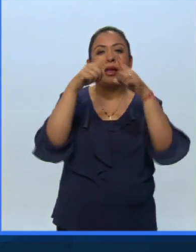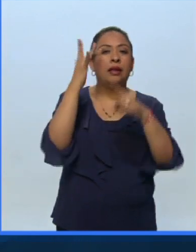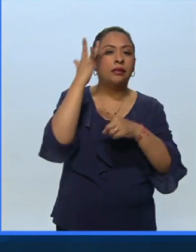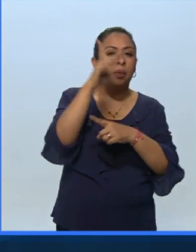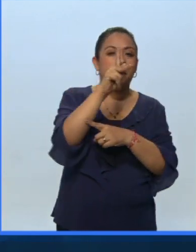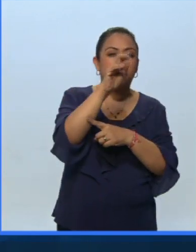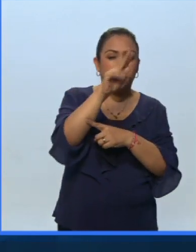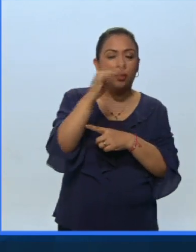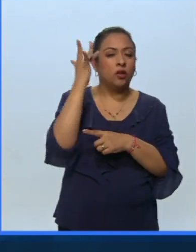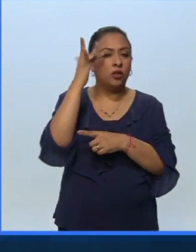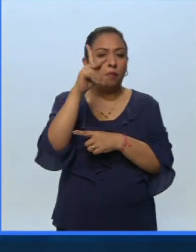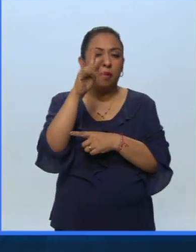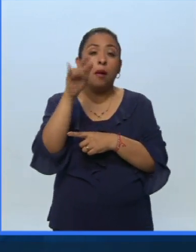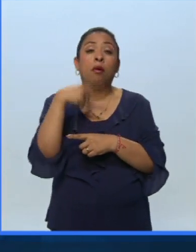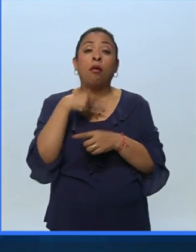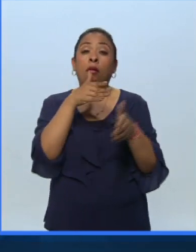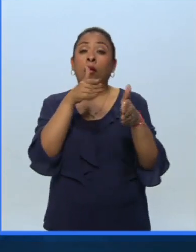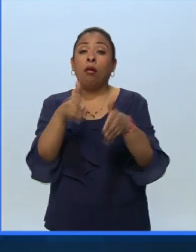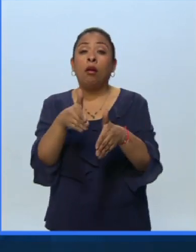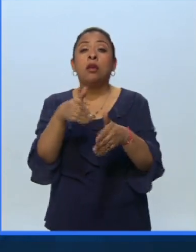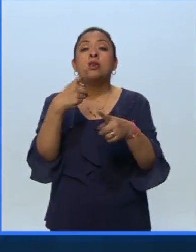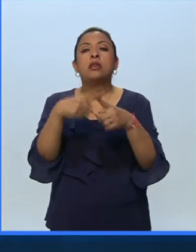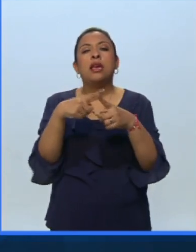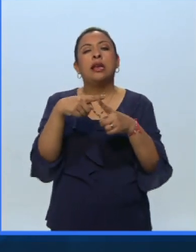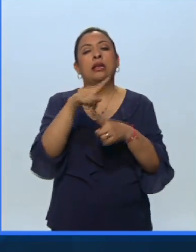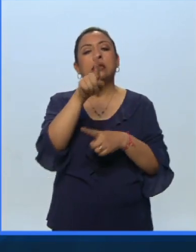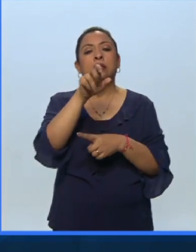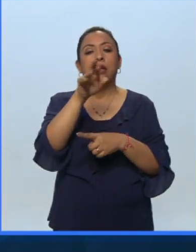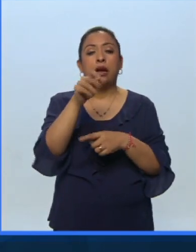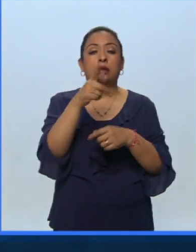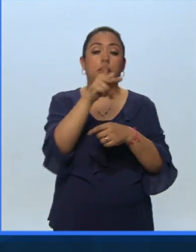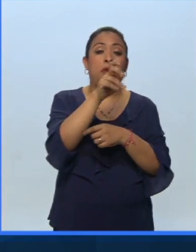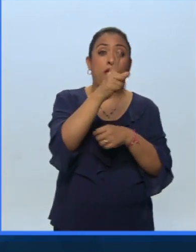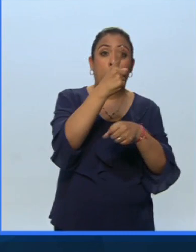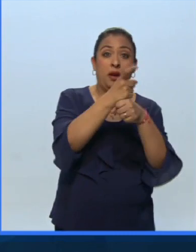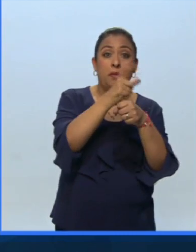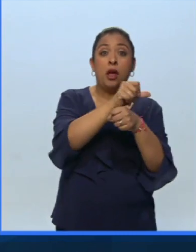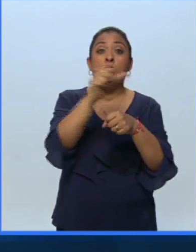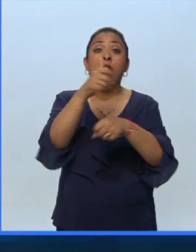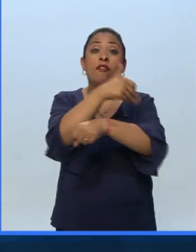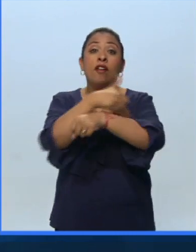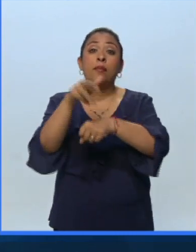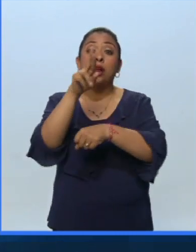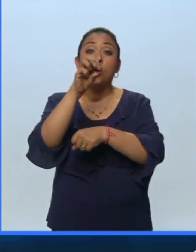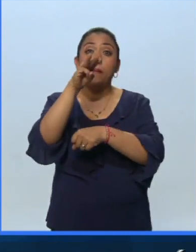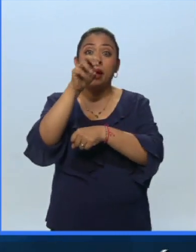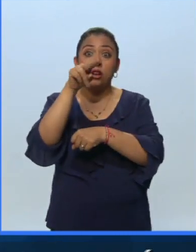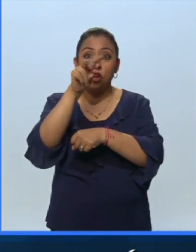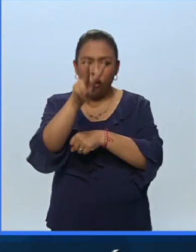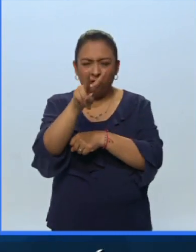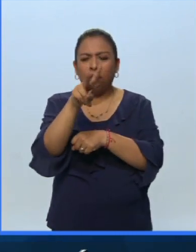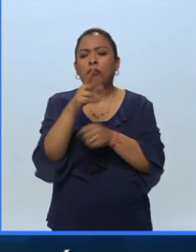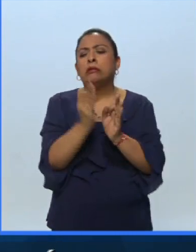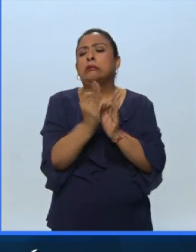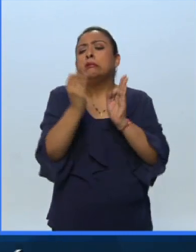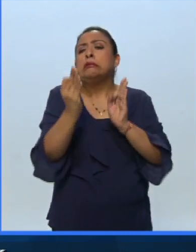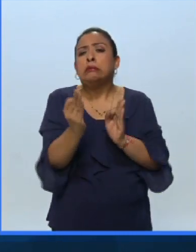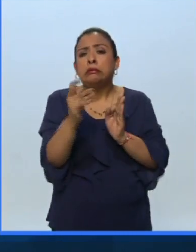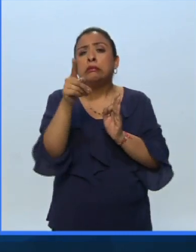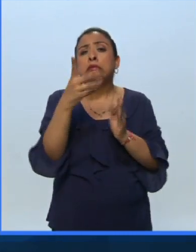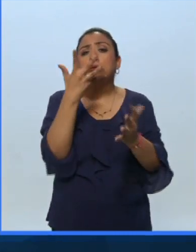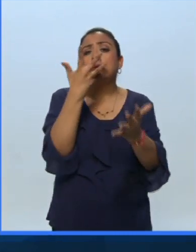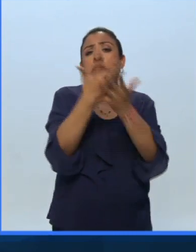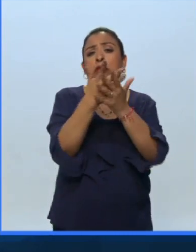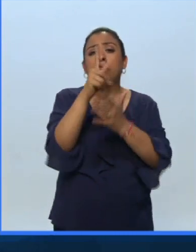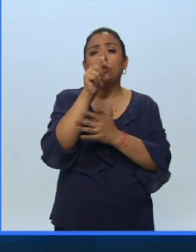reposan los restos de los ares desde Pedro I hasta la familia Romanov y está a unos cuantos pasos de la